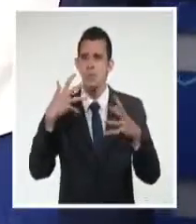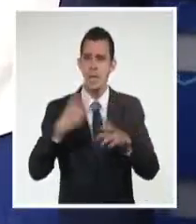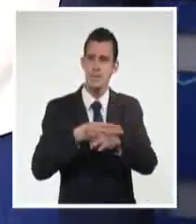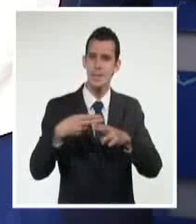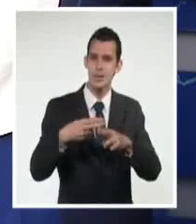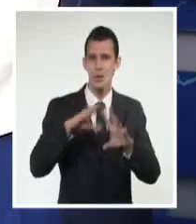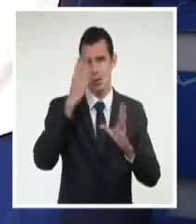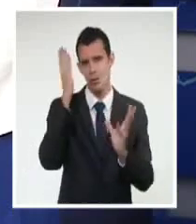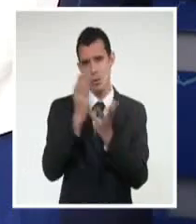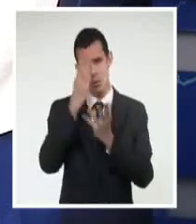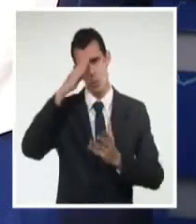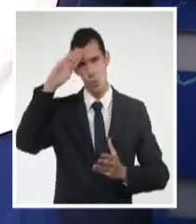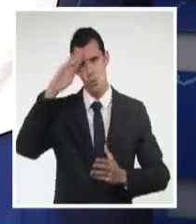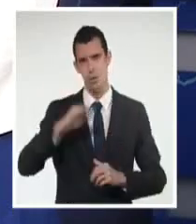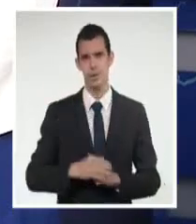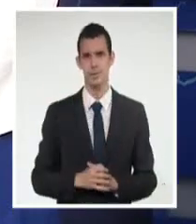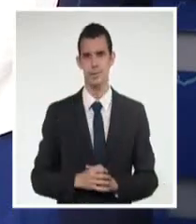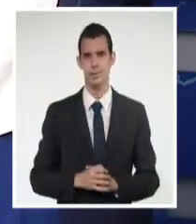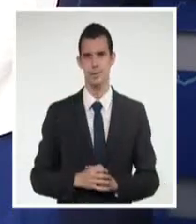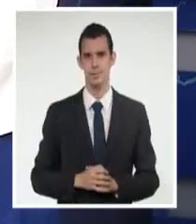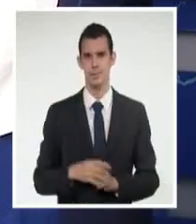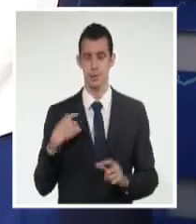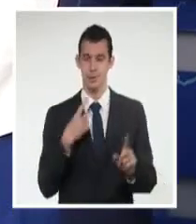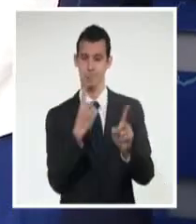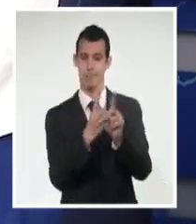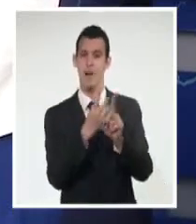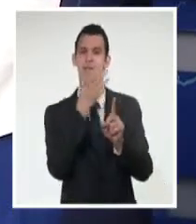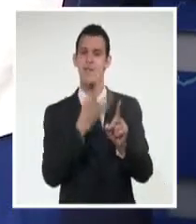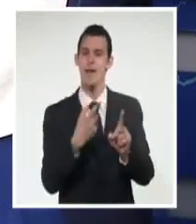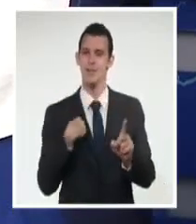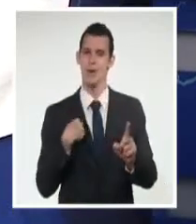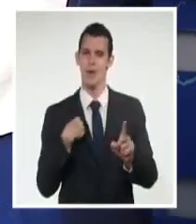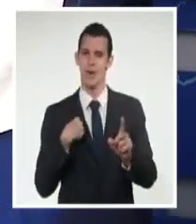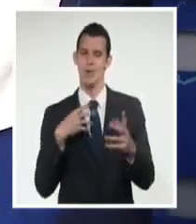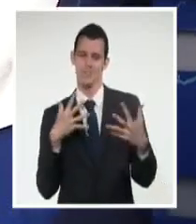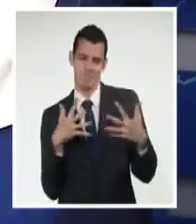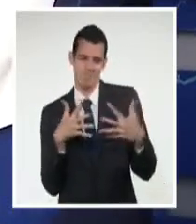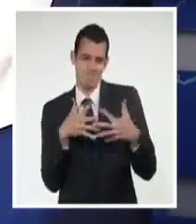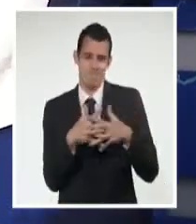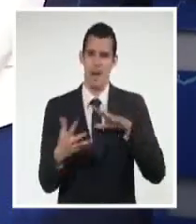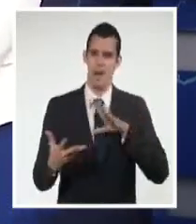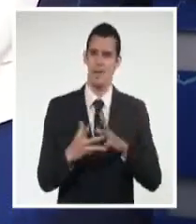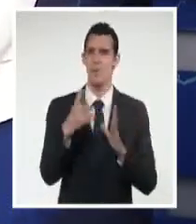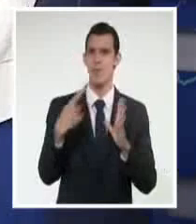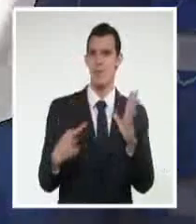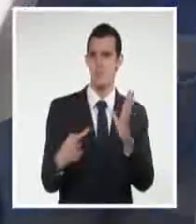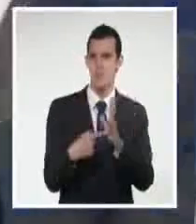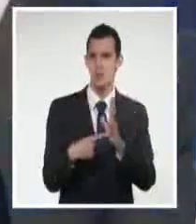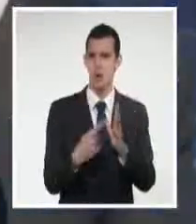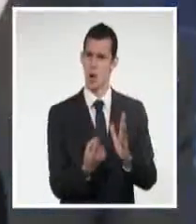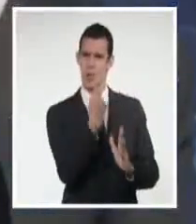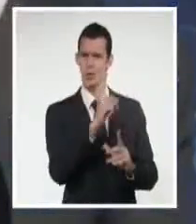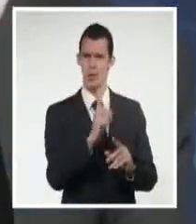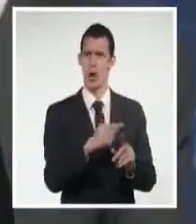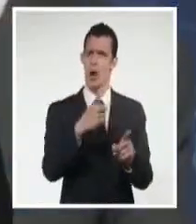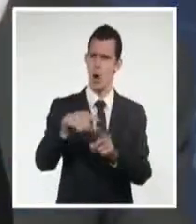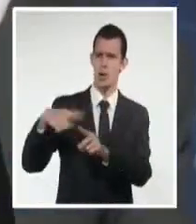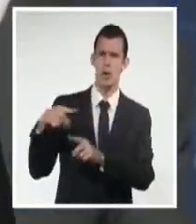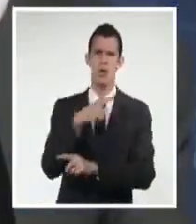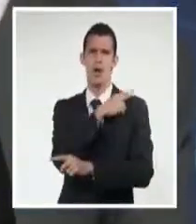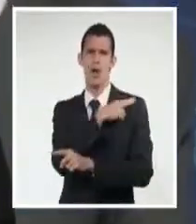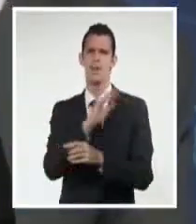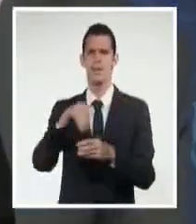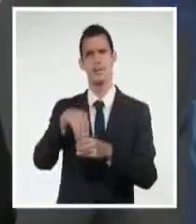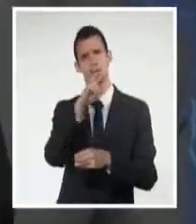trabajo, de recibir su cariño, como con el resto de los líderes históricos de la revolución. Me estoy refiriendo,